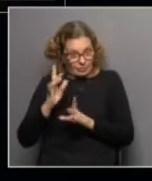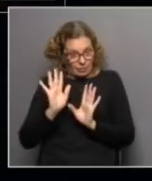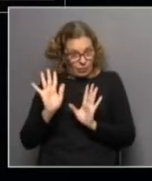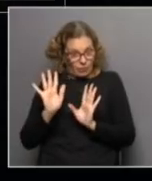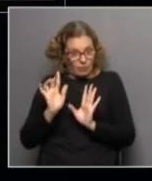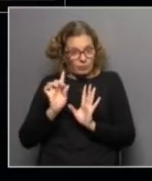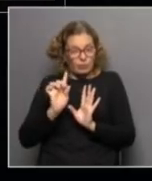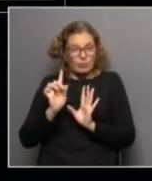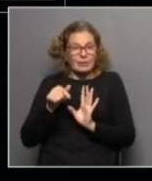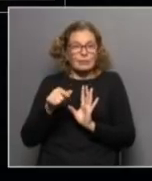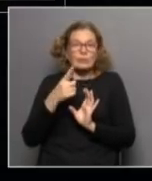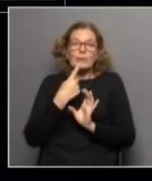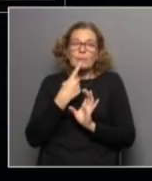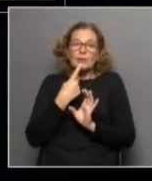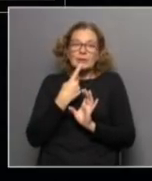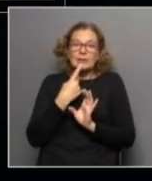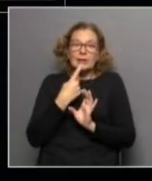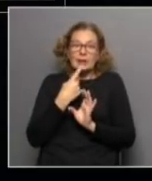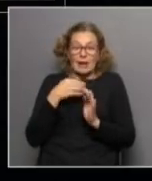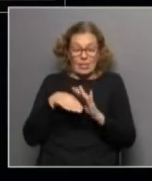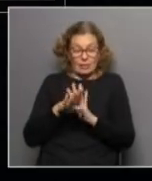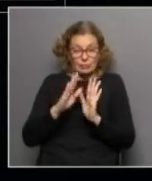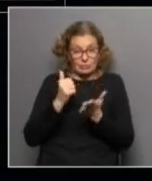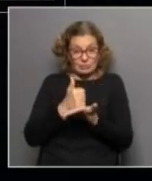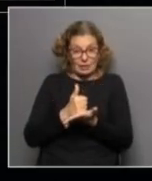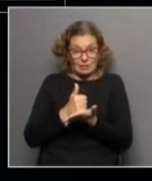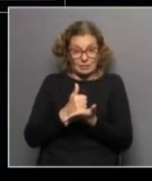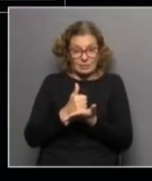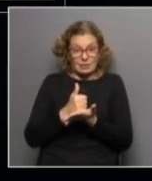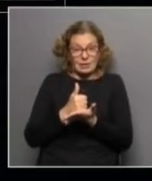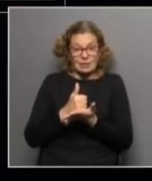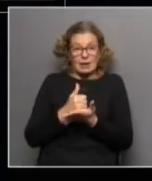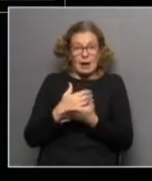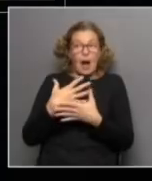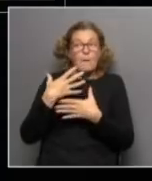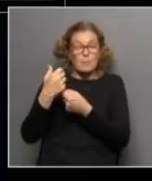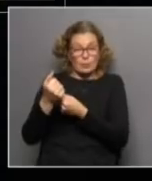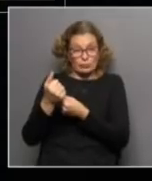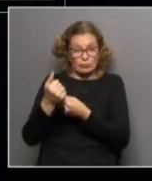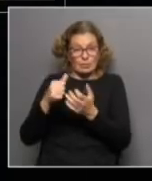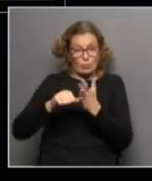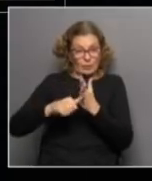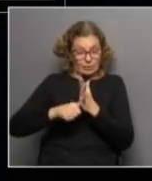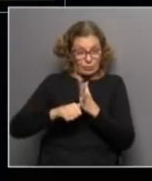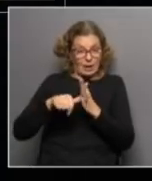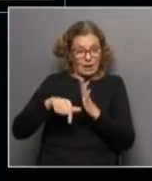refleja cuáles son las políticas que nosotros tenemos implementadas. La gran cobertura de las jubilaciones y pensiones que hay en Uruguay